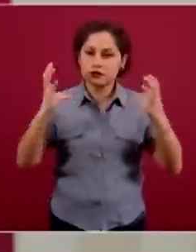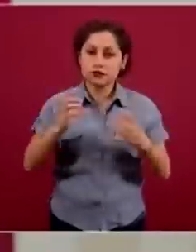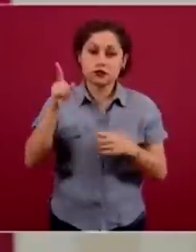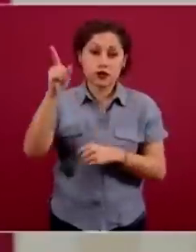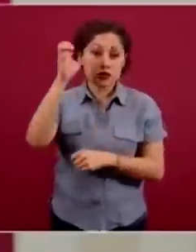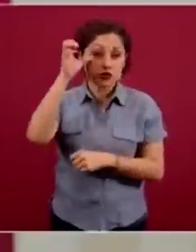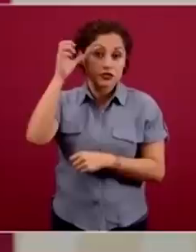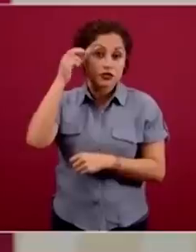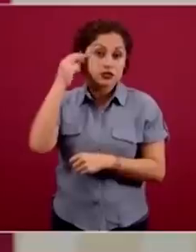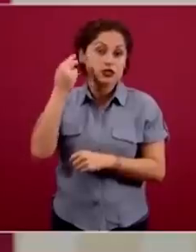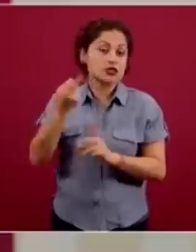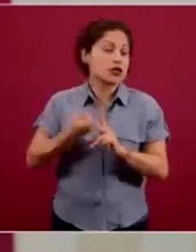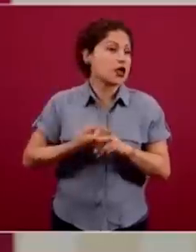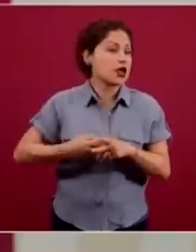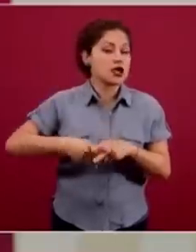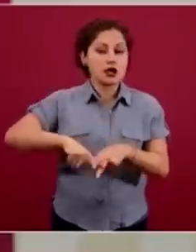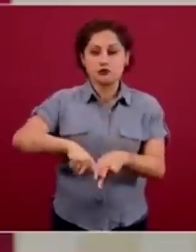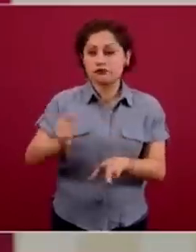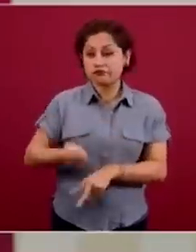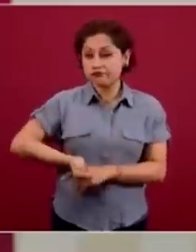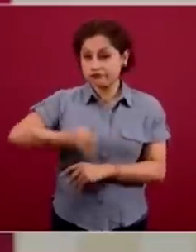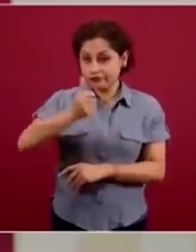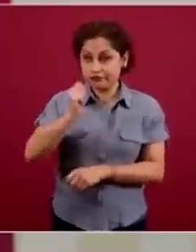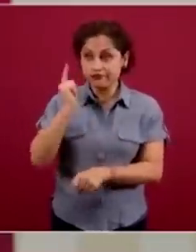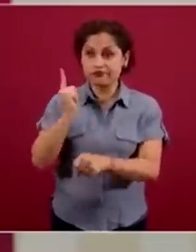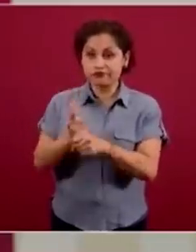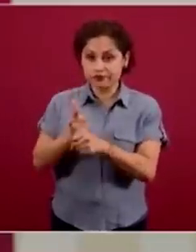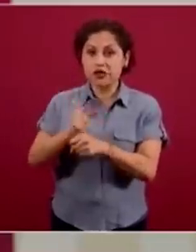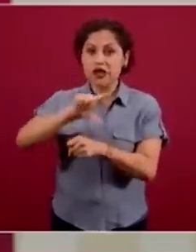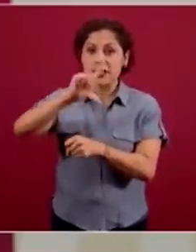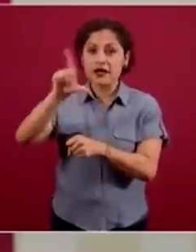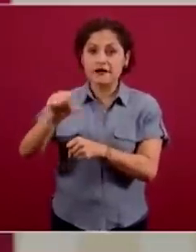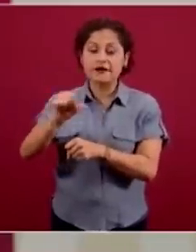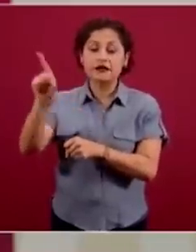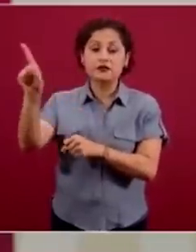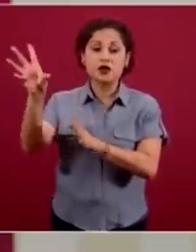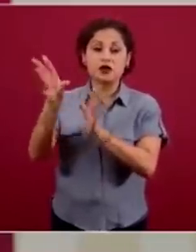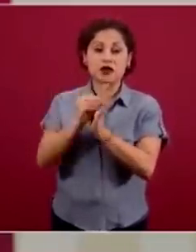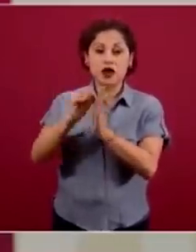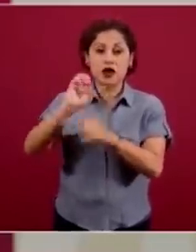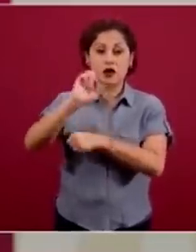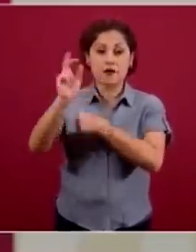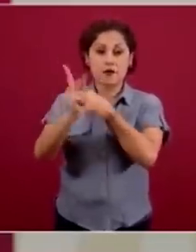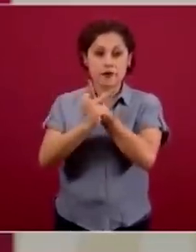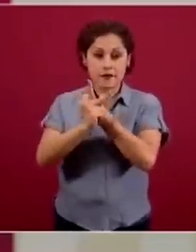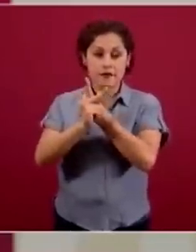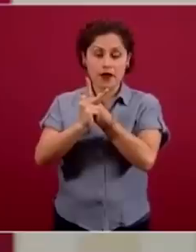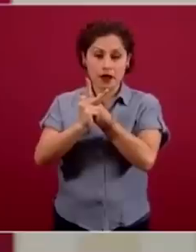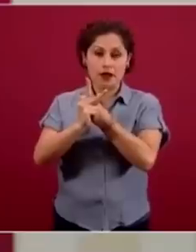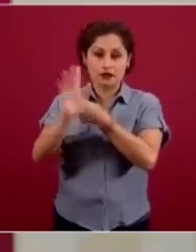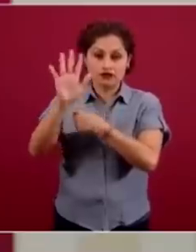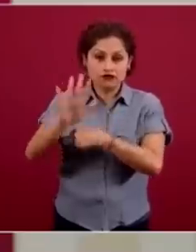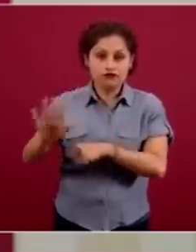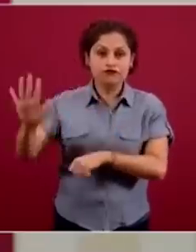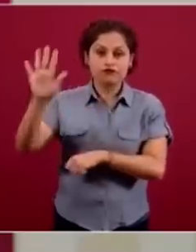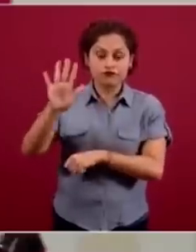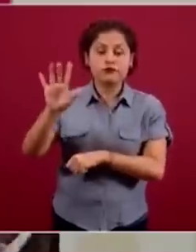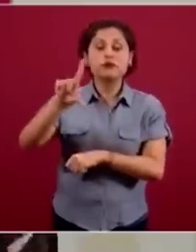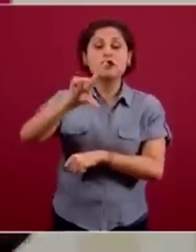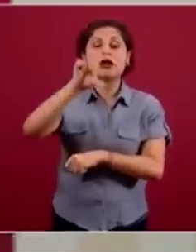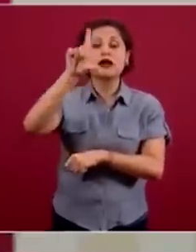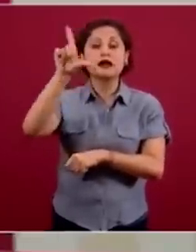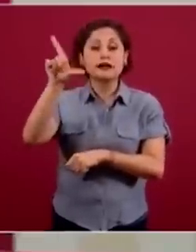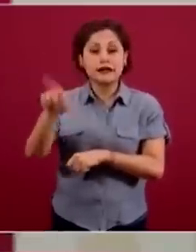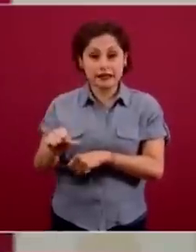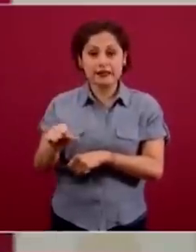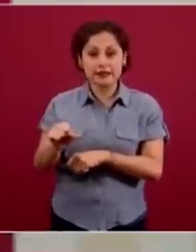fue el sitio donde se detectó por primera vez múltiples países europeos. Y lo que llevó en su momento es a